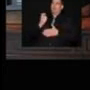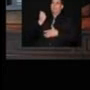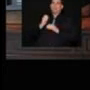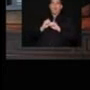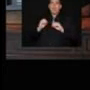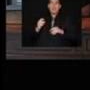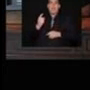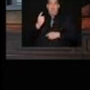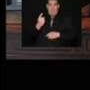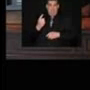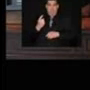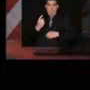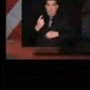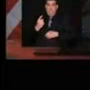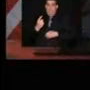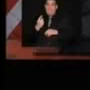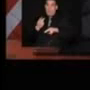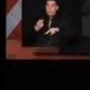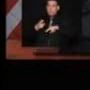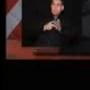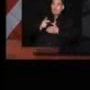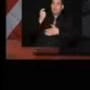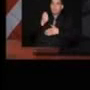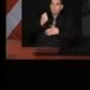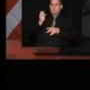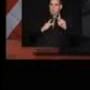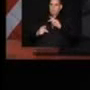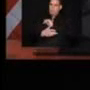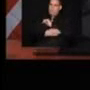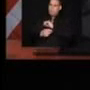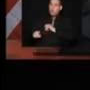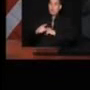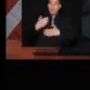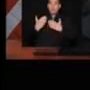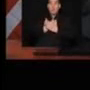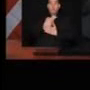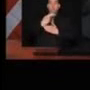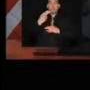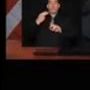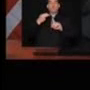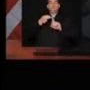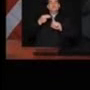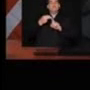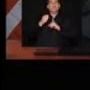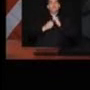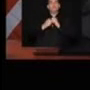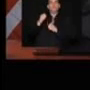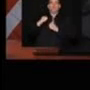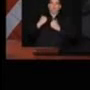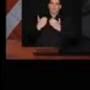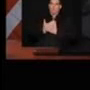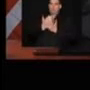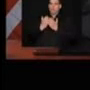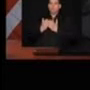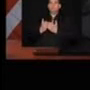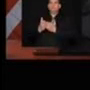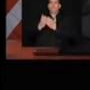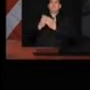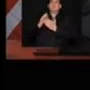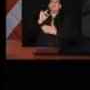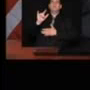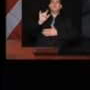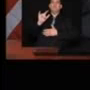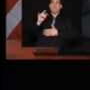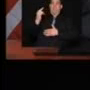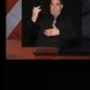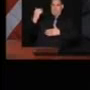aumentándola a los más pobres. Hay nuevos hoteles en construcción, más cruceros y líneas aéreas viniendo a Puerto Rico